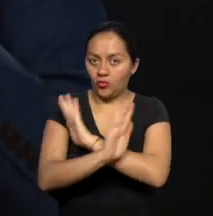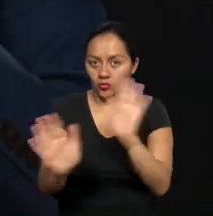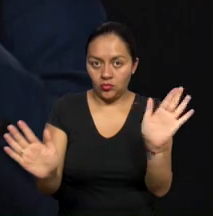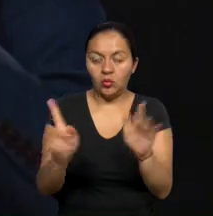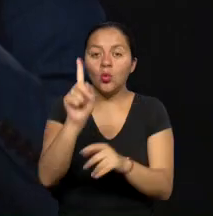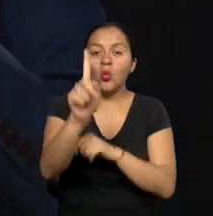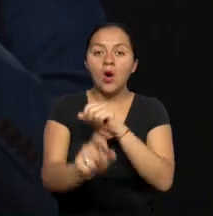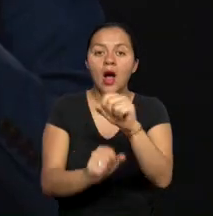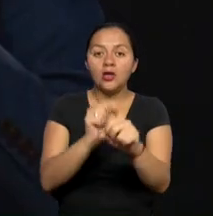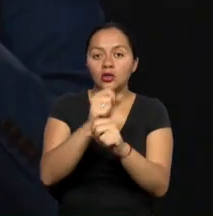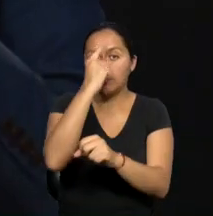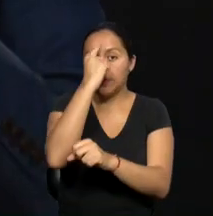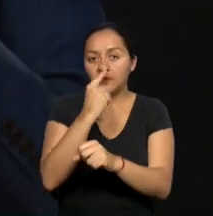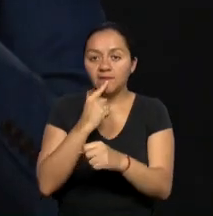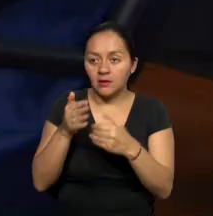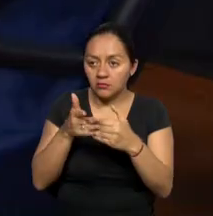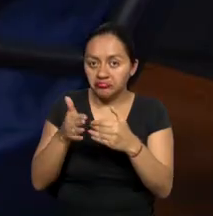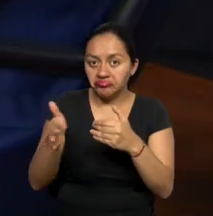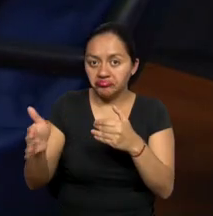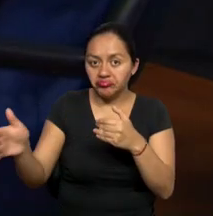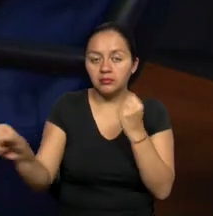un año con ese perfil en operación.